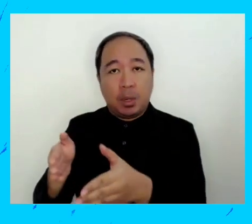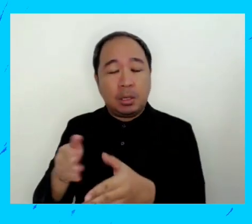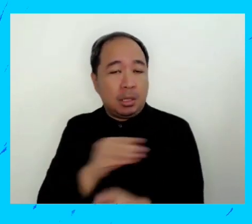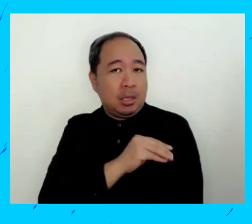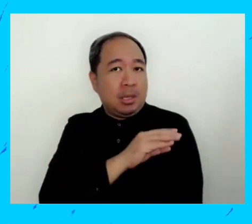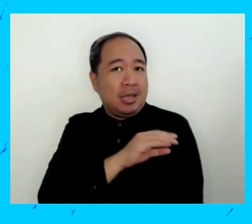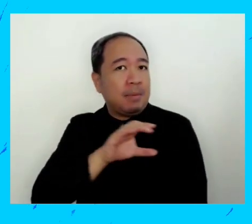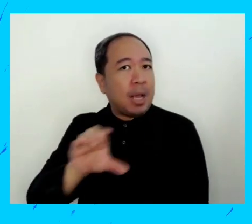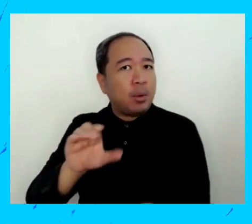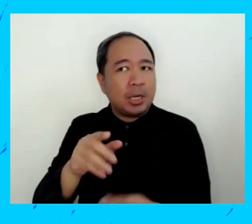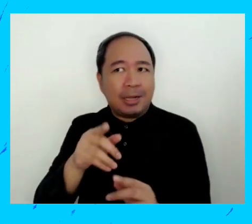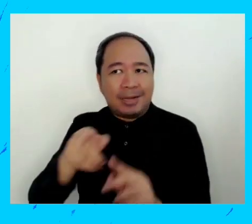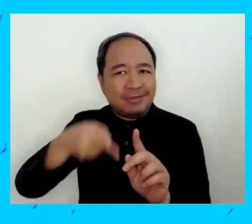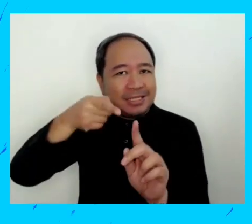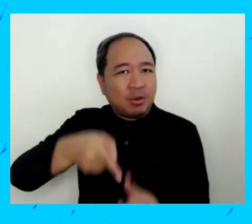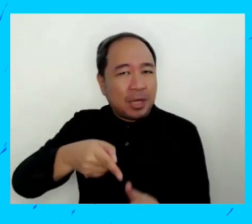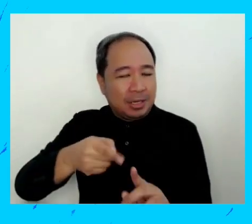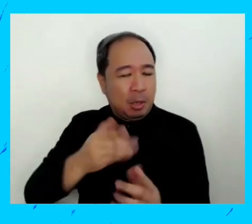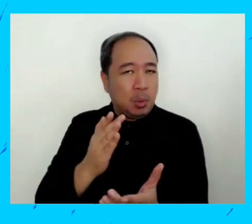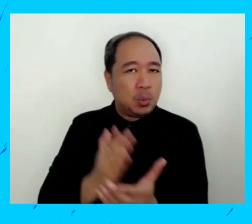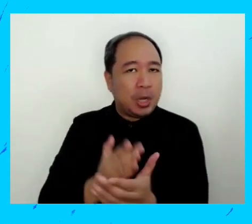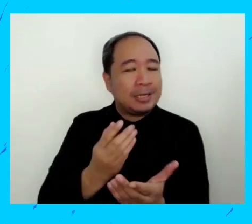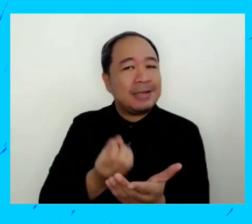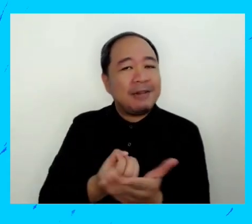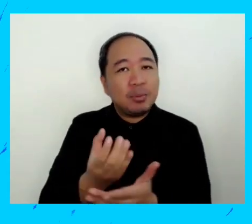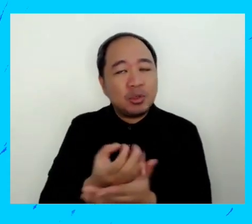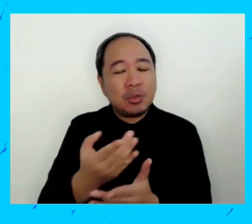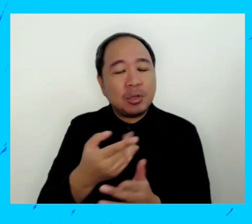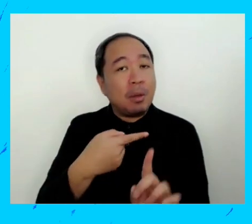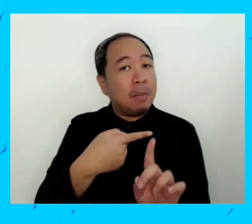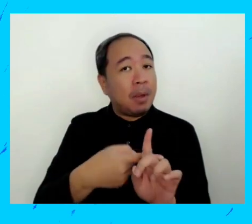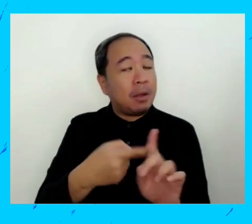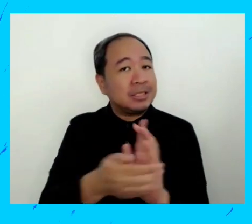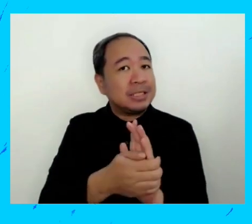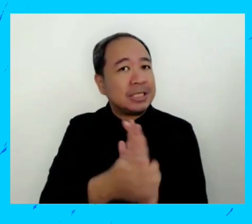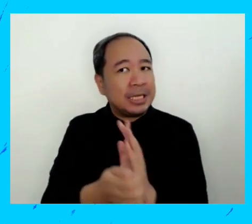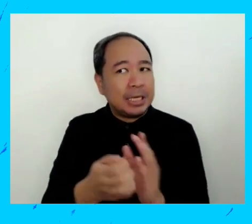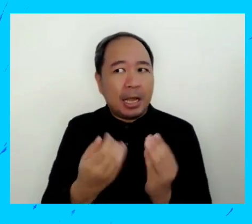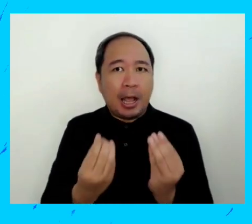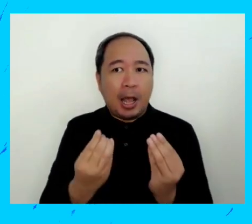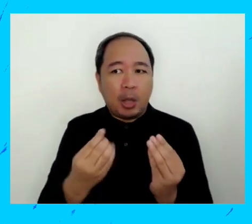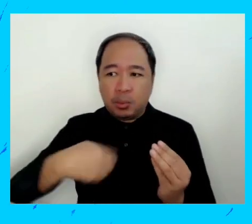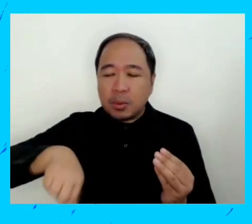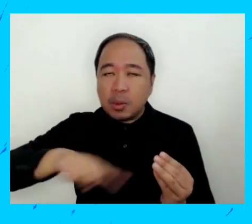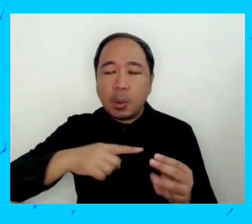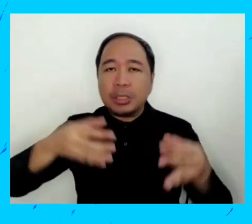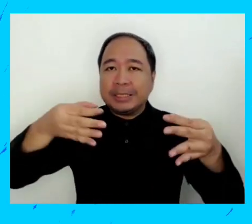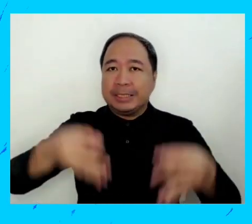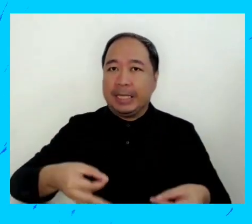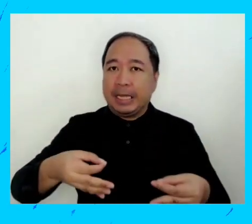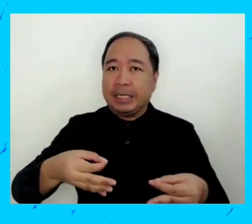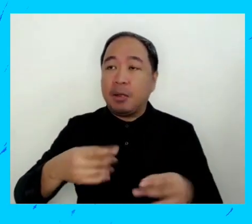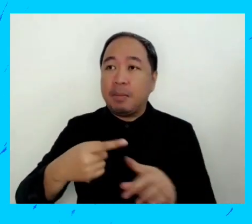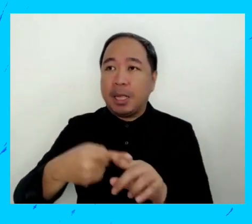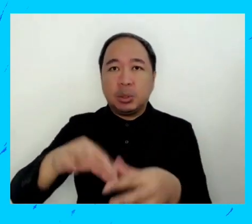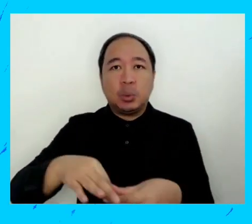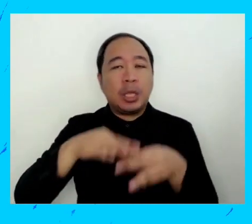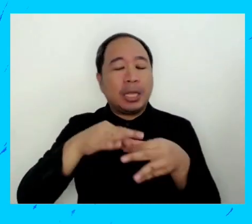verdadero social y realmente ofrece información ideal para poder dar